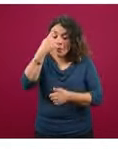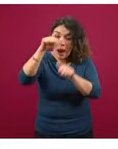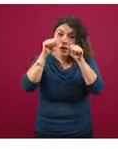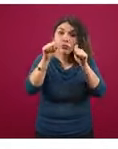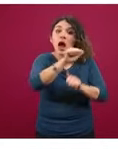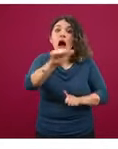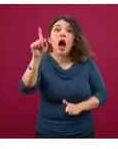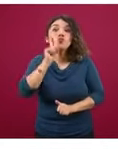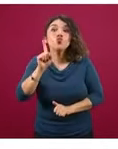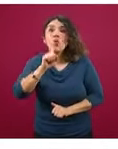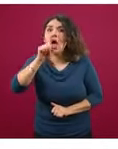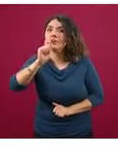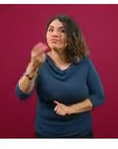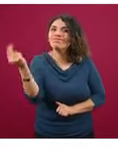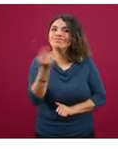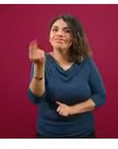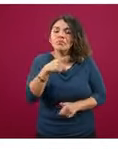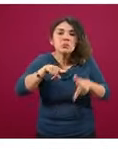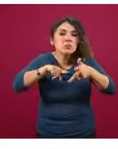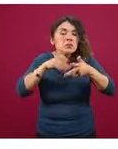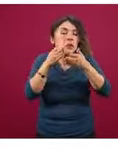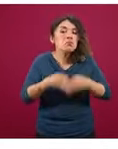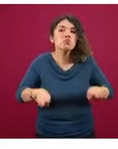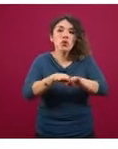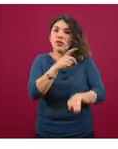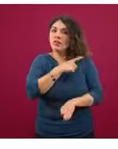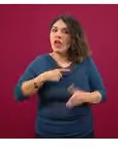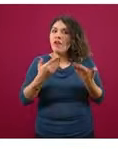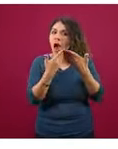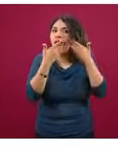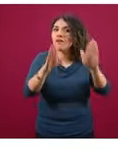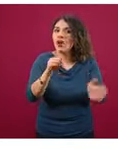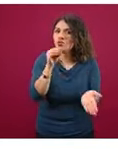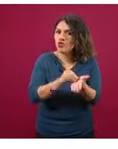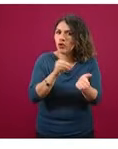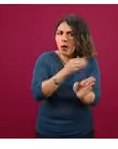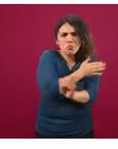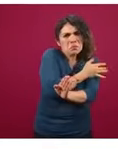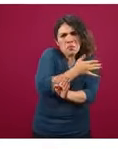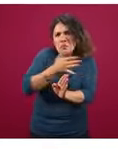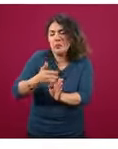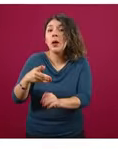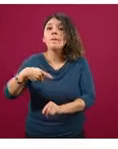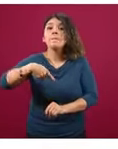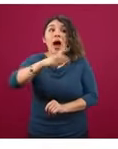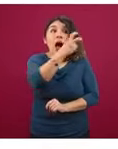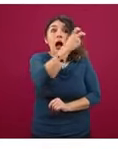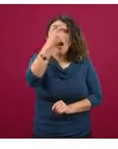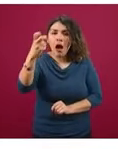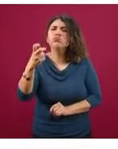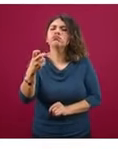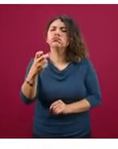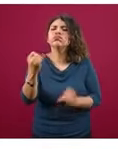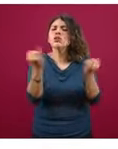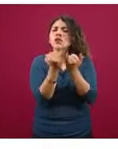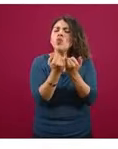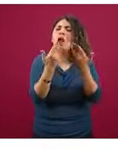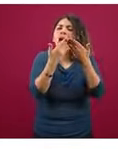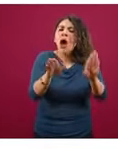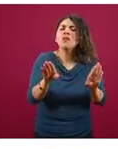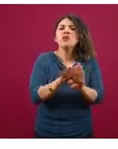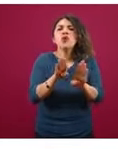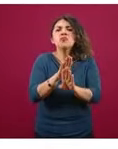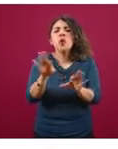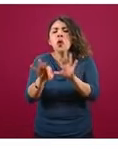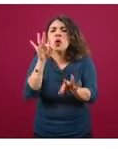las mujeres eran esenciales y seguían abiertos, pero las instancias abrieron opciones que van desde